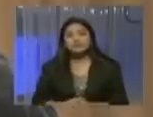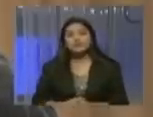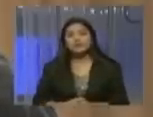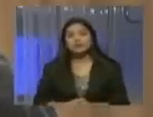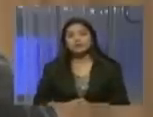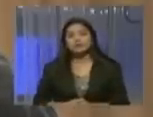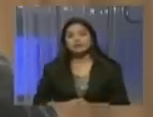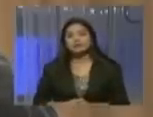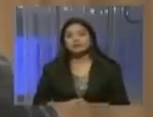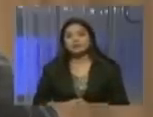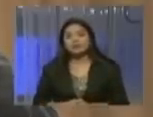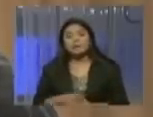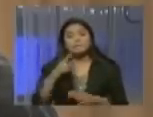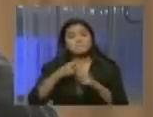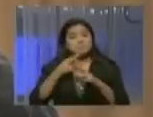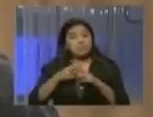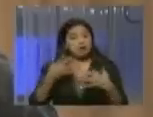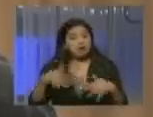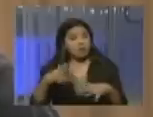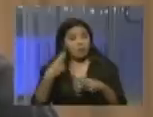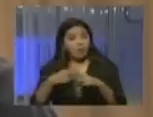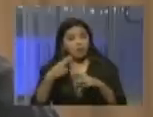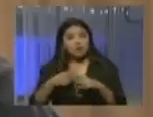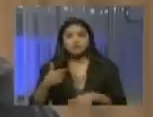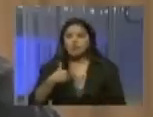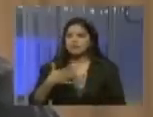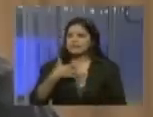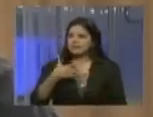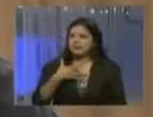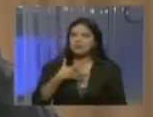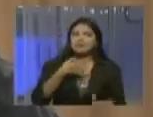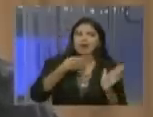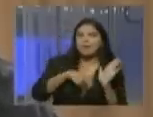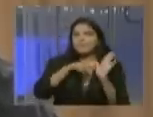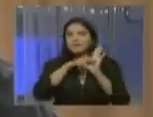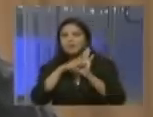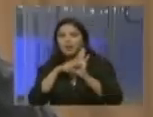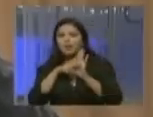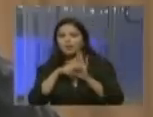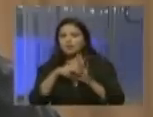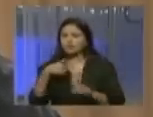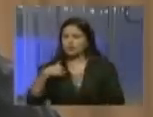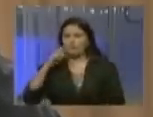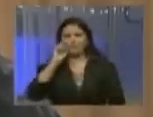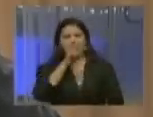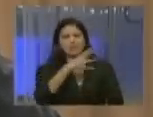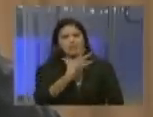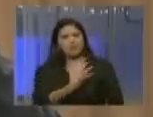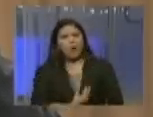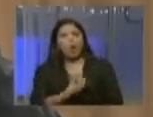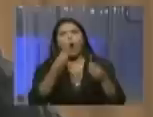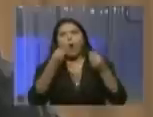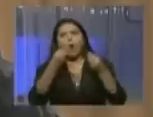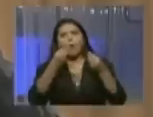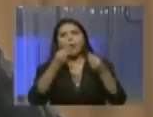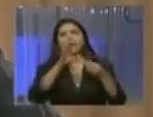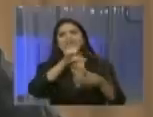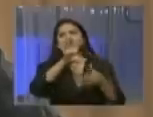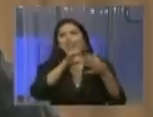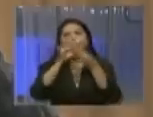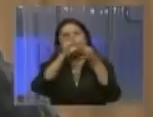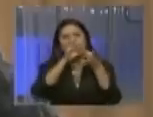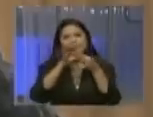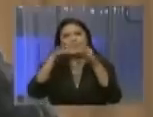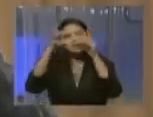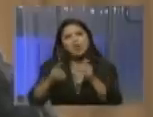lo peligroso de esto fue que sentí que la historia se repetía, porque en aquel momento me frustró ver cómo Naciones Unidas tomaba esa